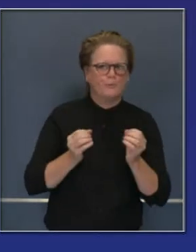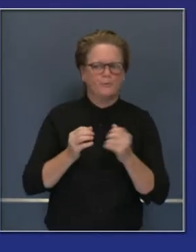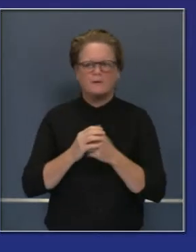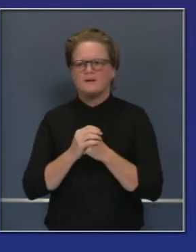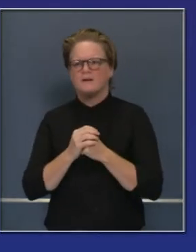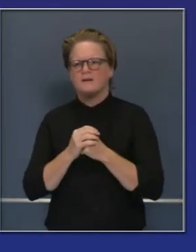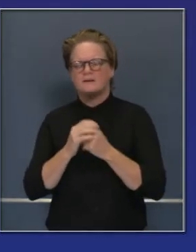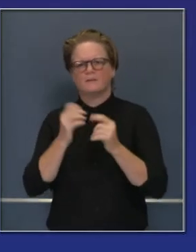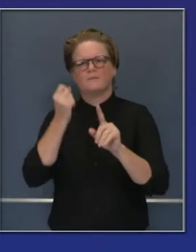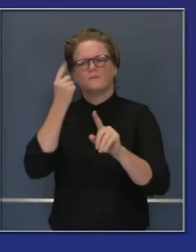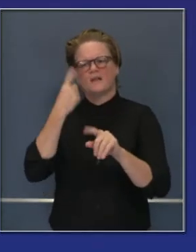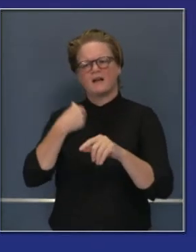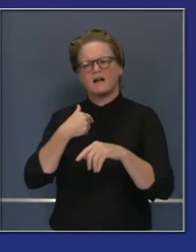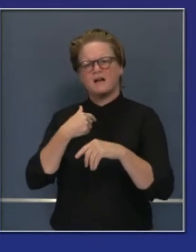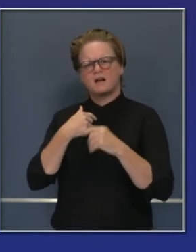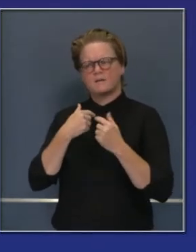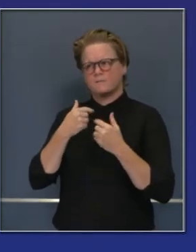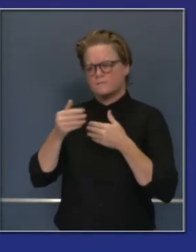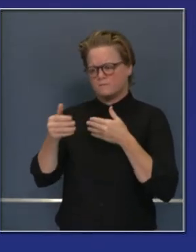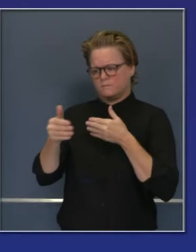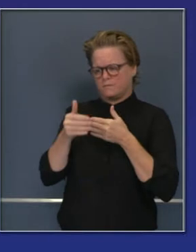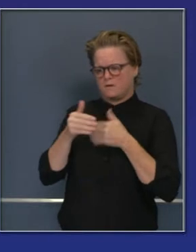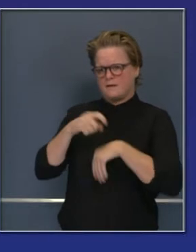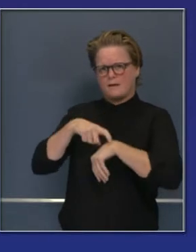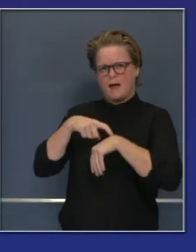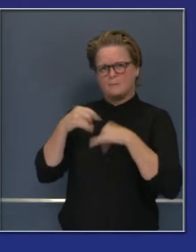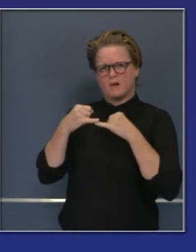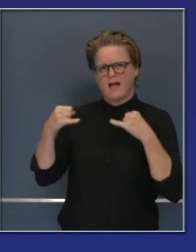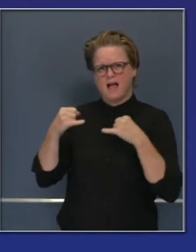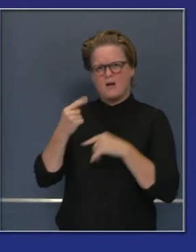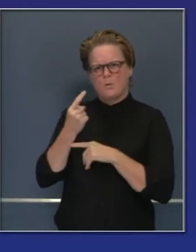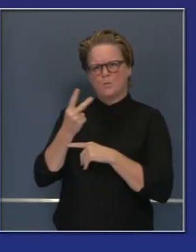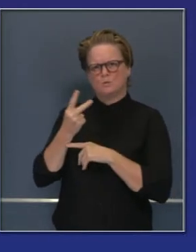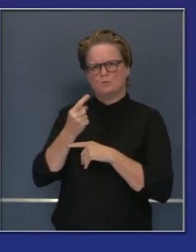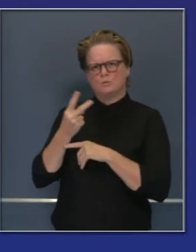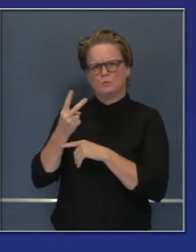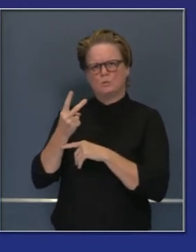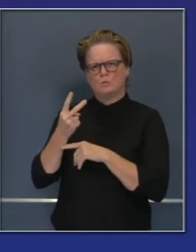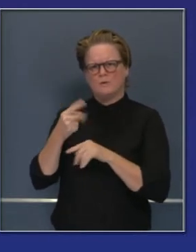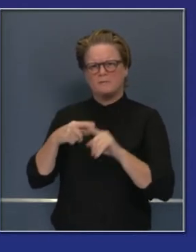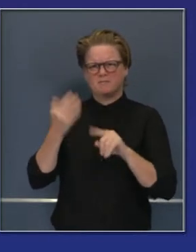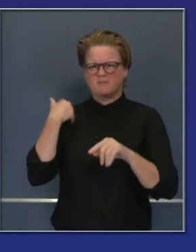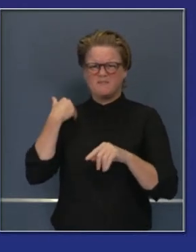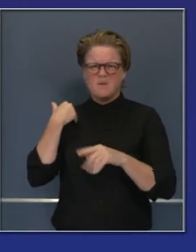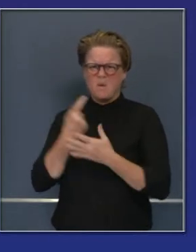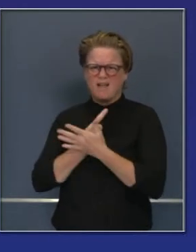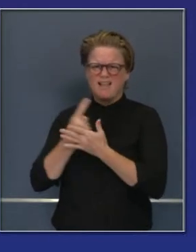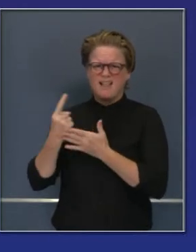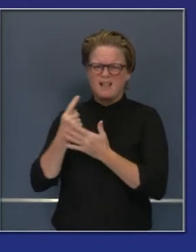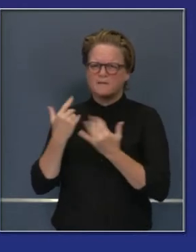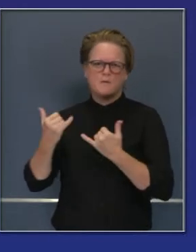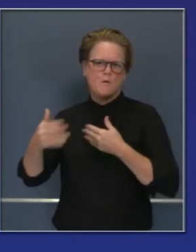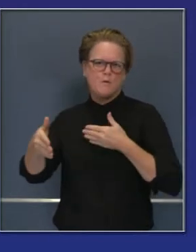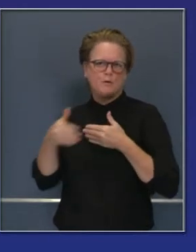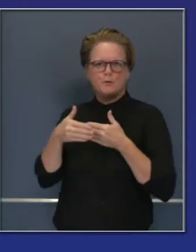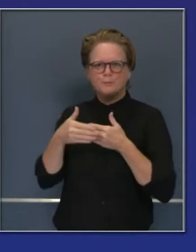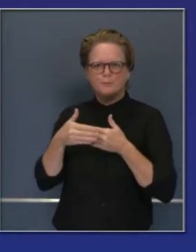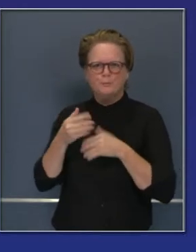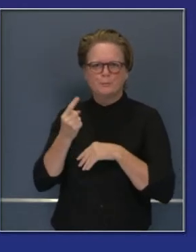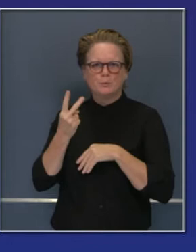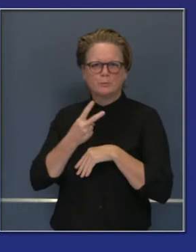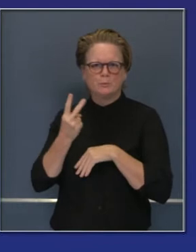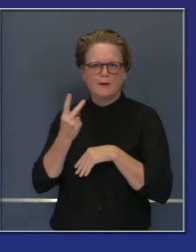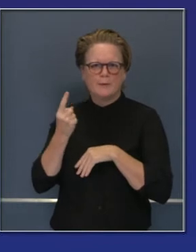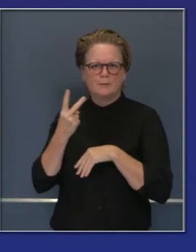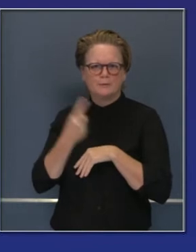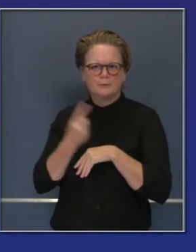Ahora tenemos de 24 a 48 horas para tener el resultado de la prueba. Durante esos periodos